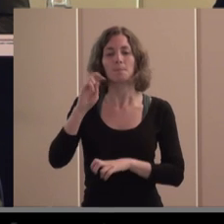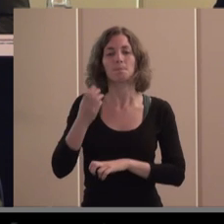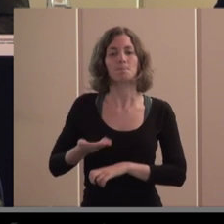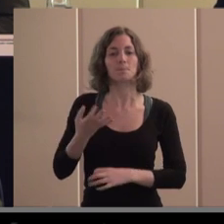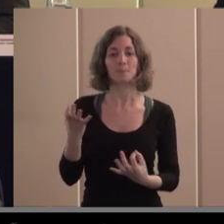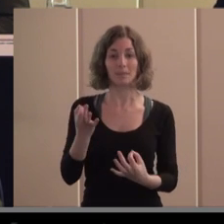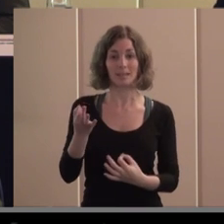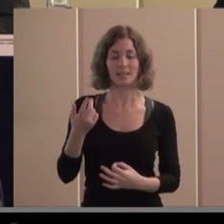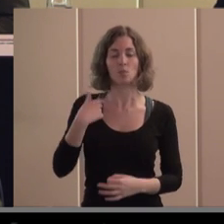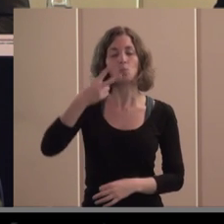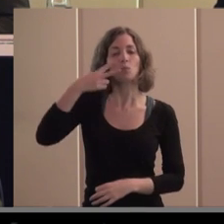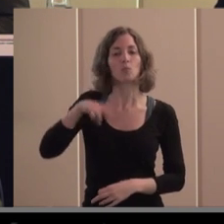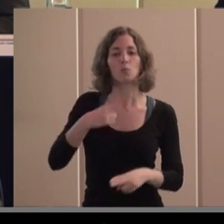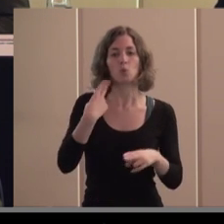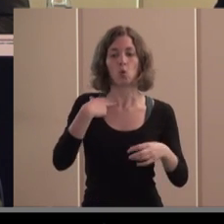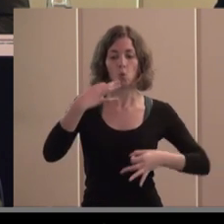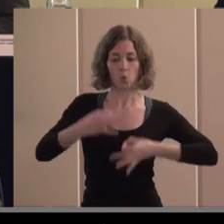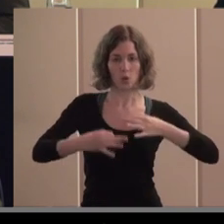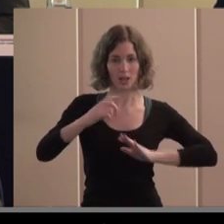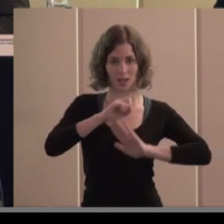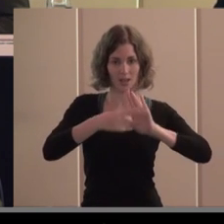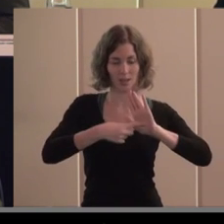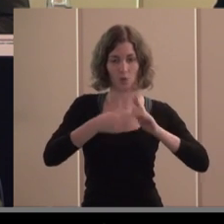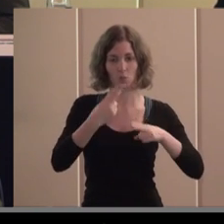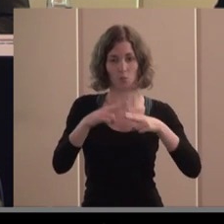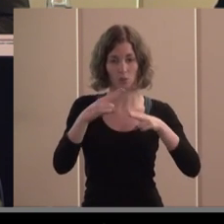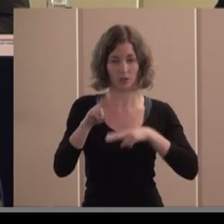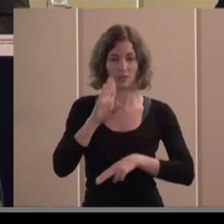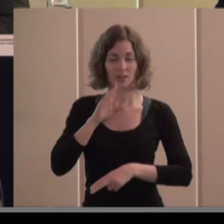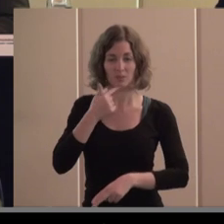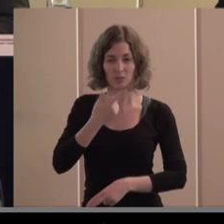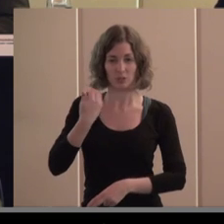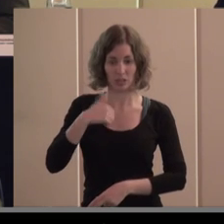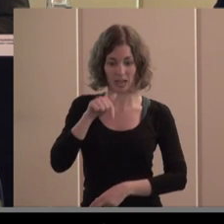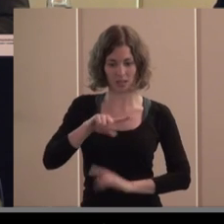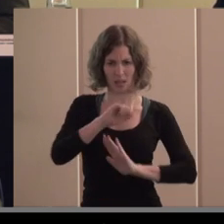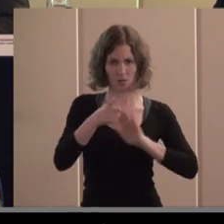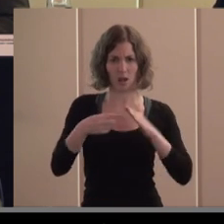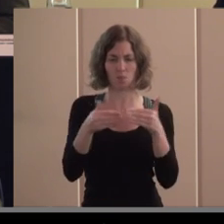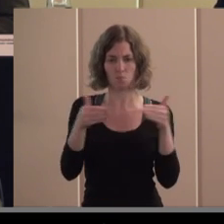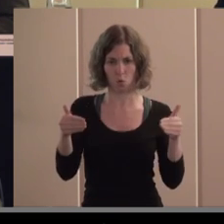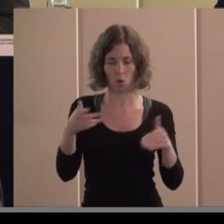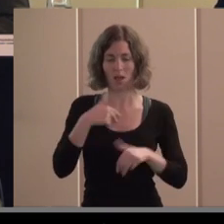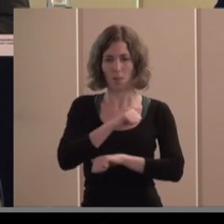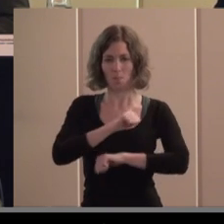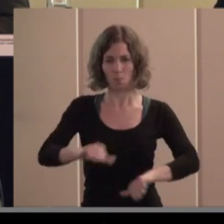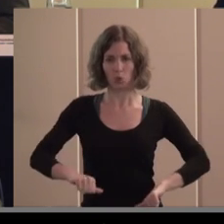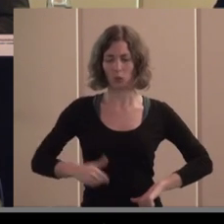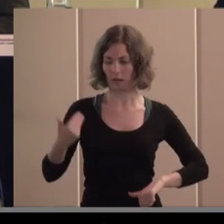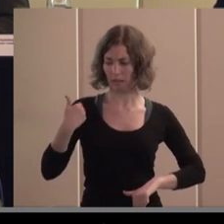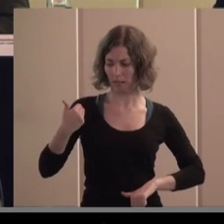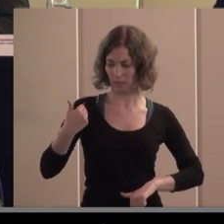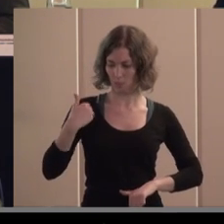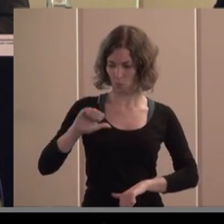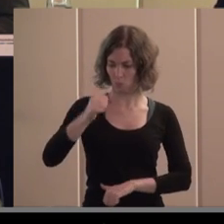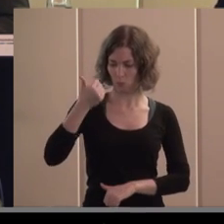es el reconocimiento político y jurídico y ha sido expuesto antes hay una ley de economía social en España que sido pionera en Portugal se acaba de aprobar Carmen ya